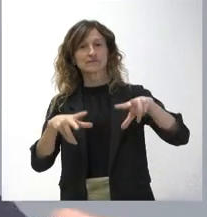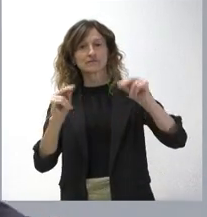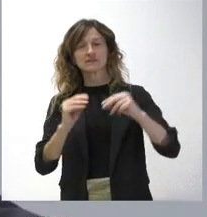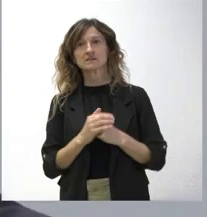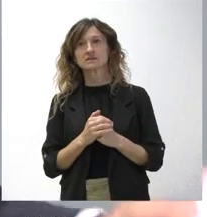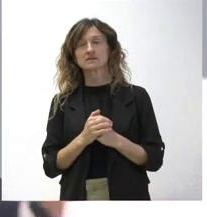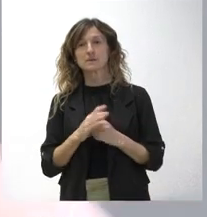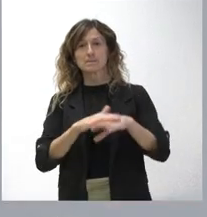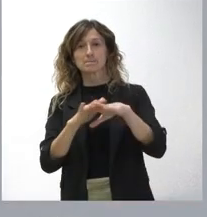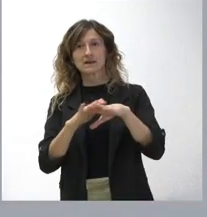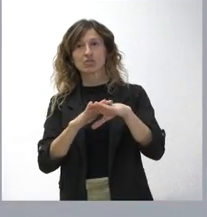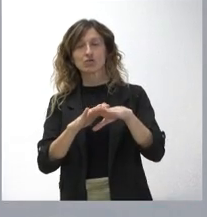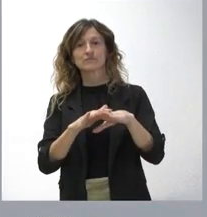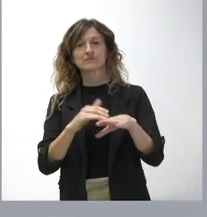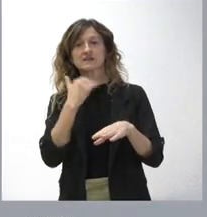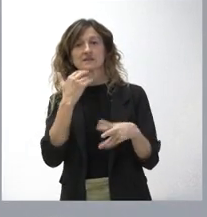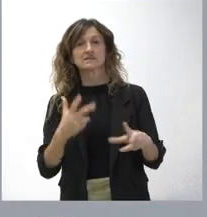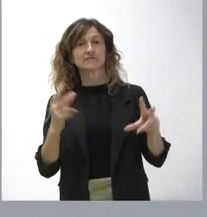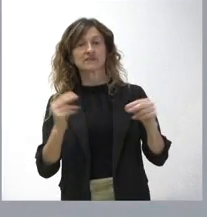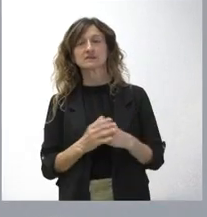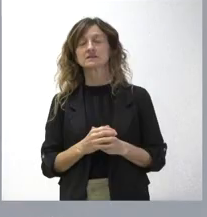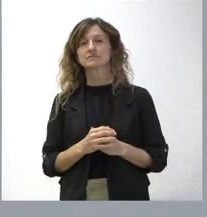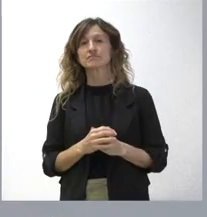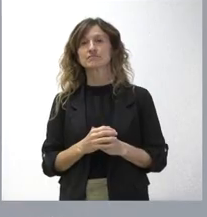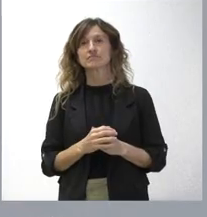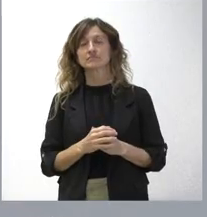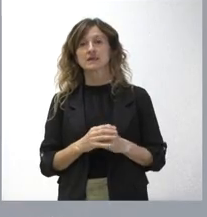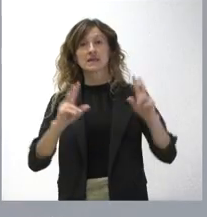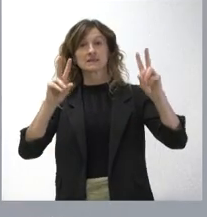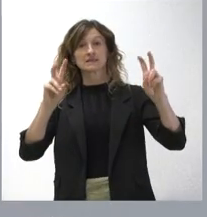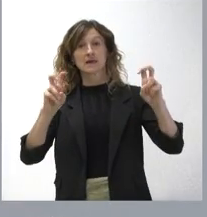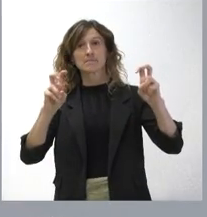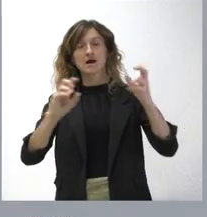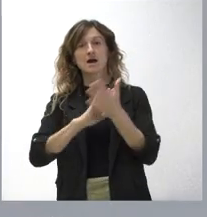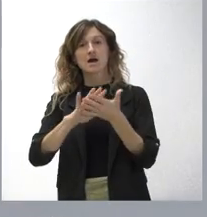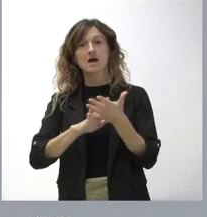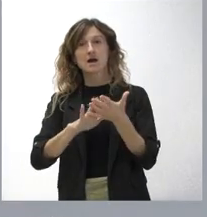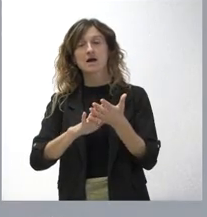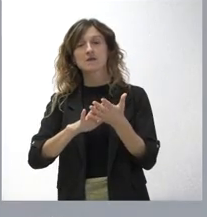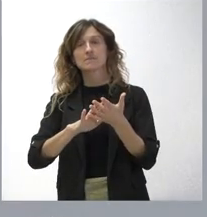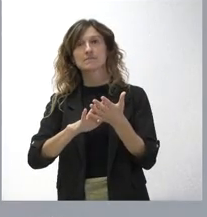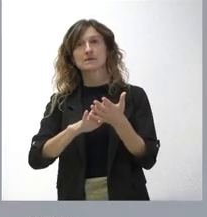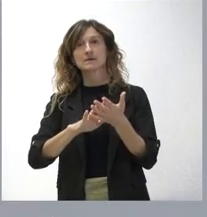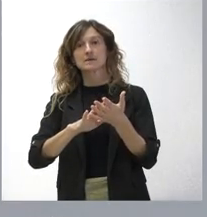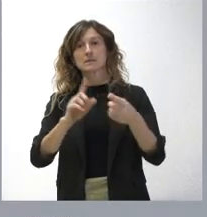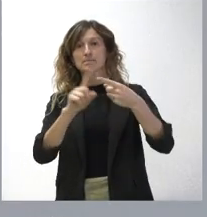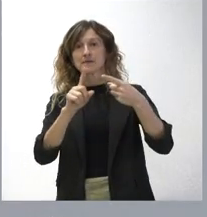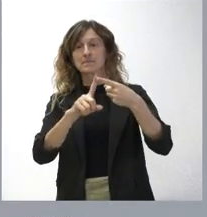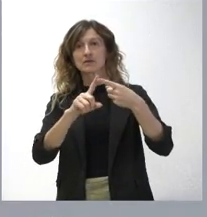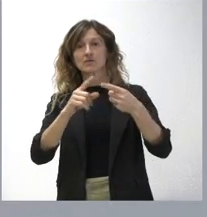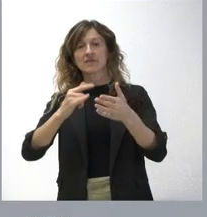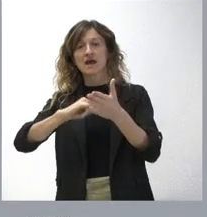el asunto que queda pendiente es el primero que él sabe señalado, que es el